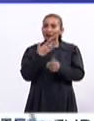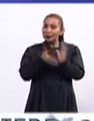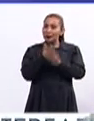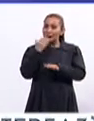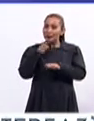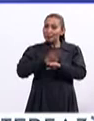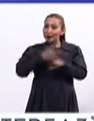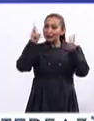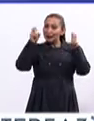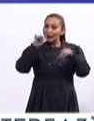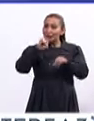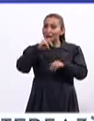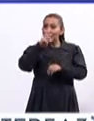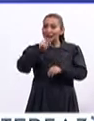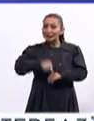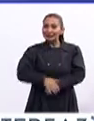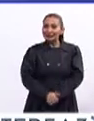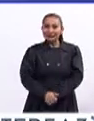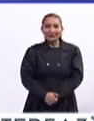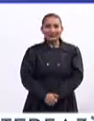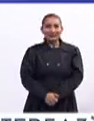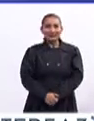pero no se vayan, tenemos mucho más en Interfaz.